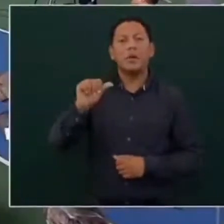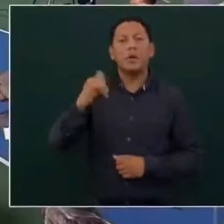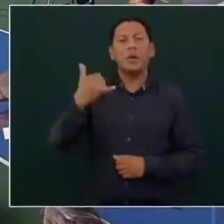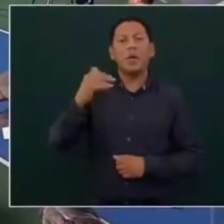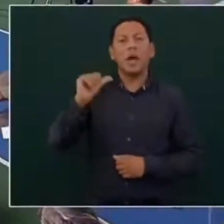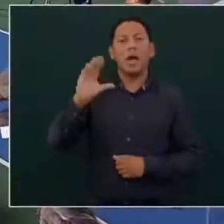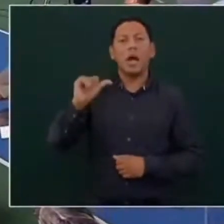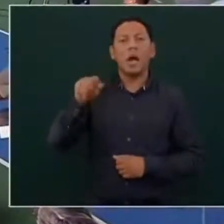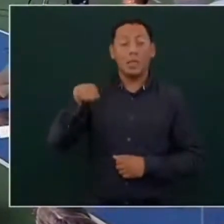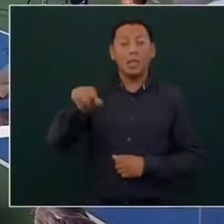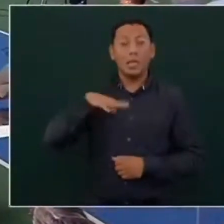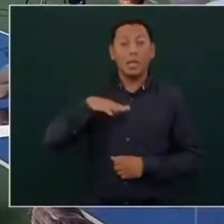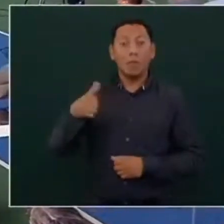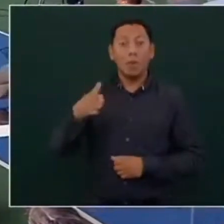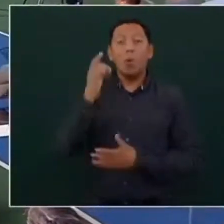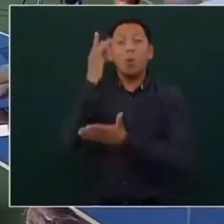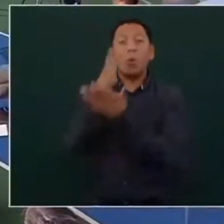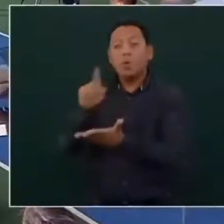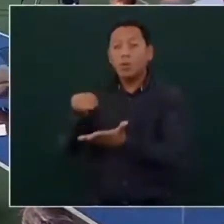Ya no hay.